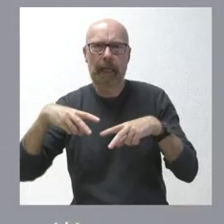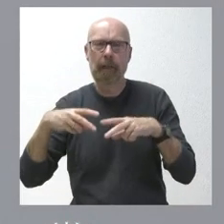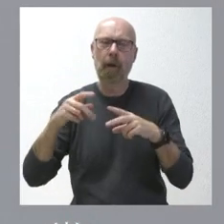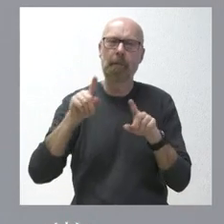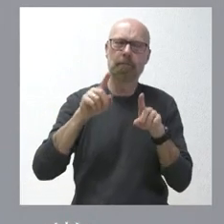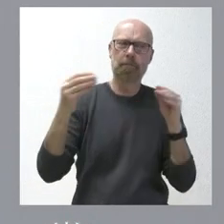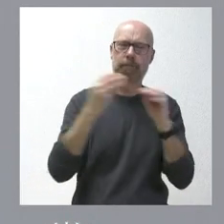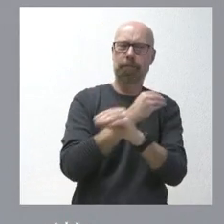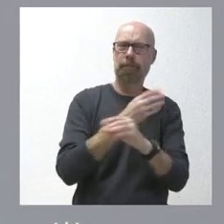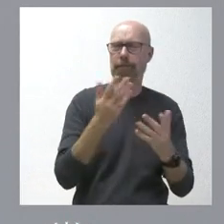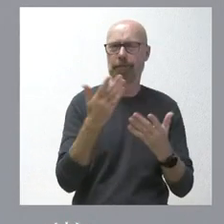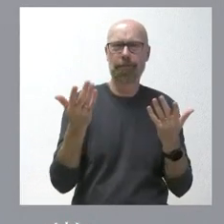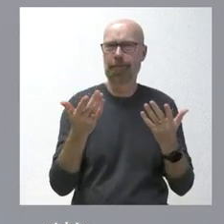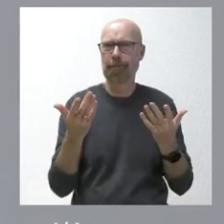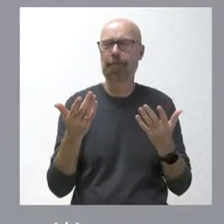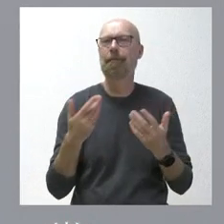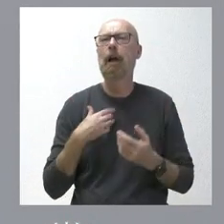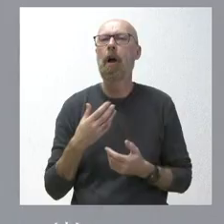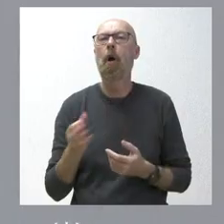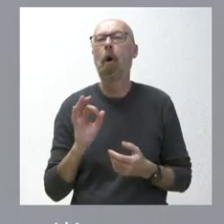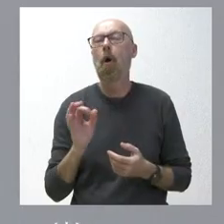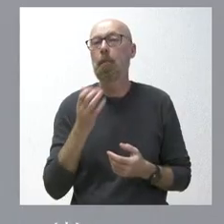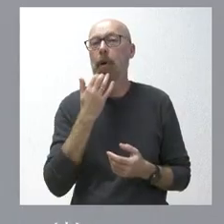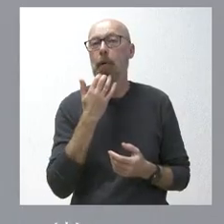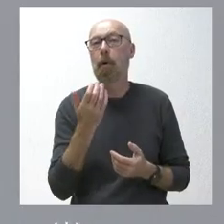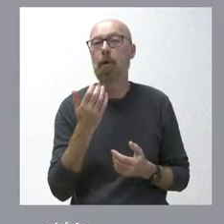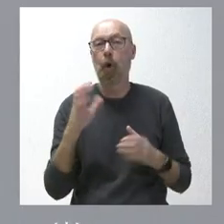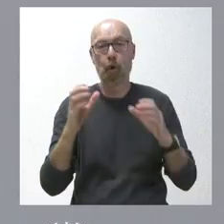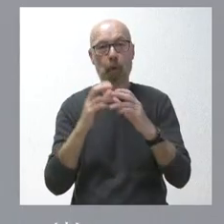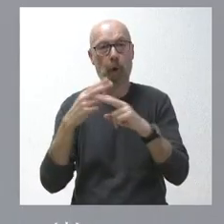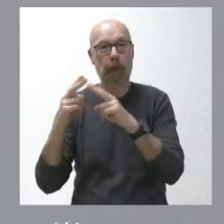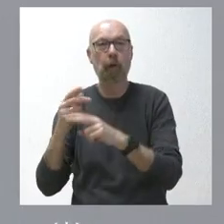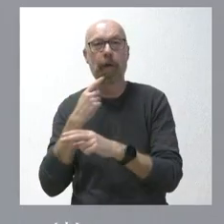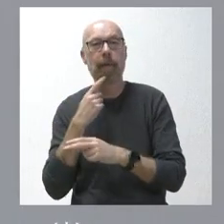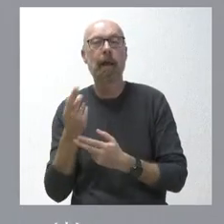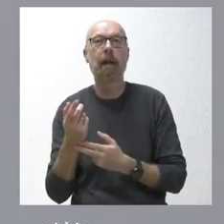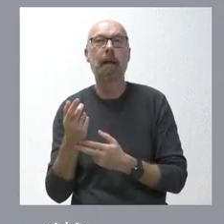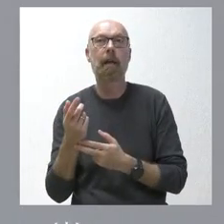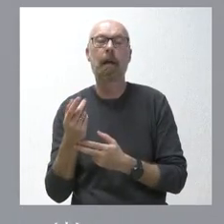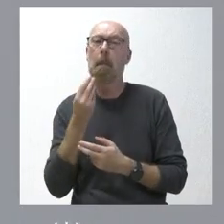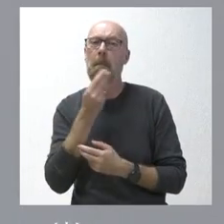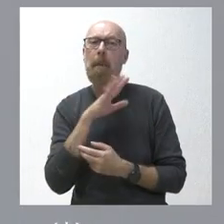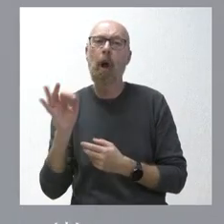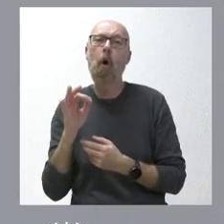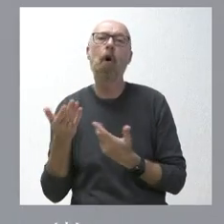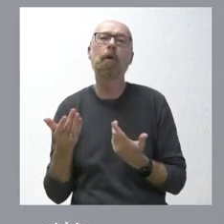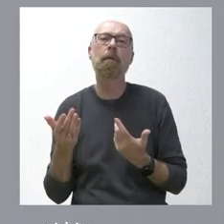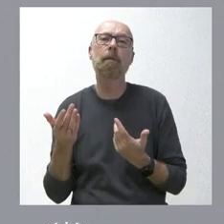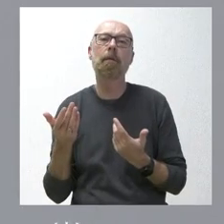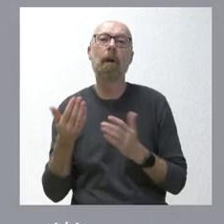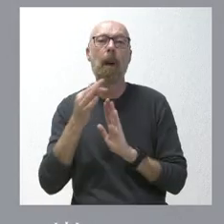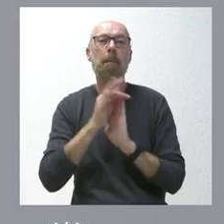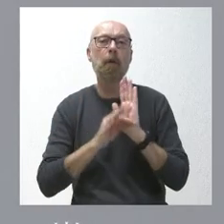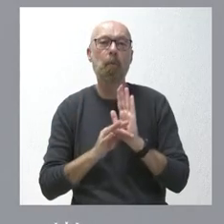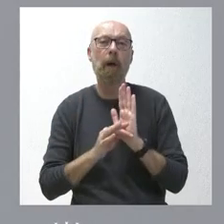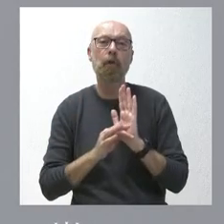cual son contradictorias entre sí. Hemos oído a algún grupo decir que era mejor haber presentado el presupuesto